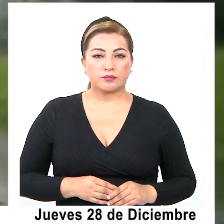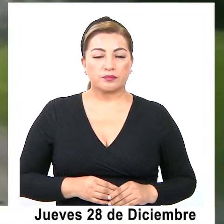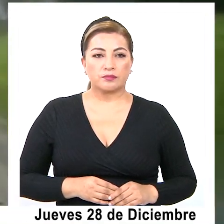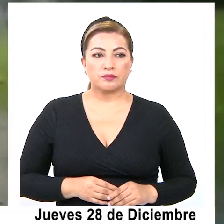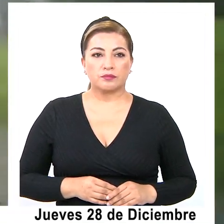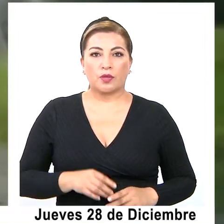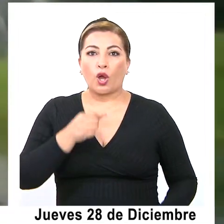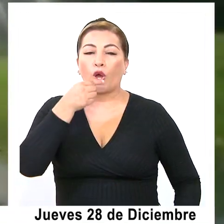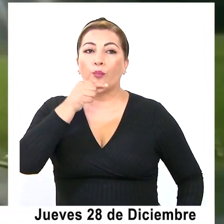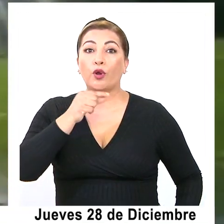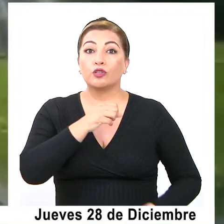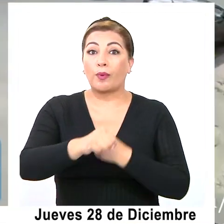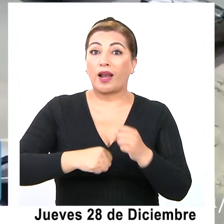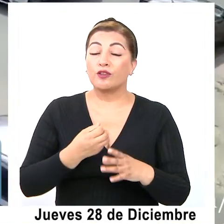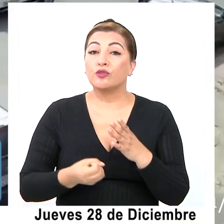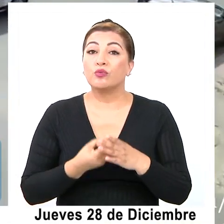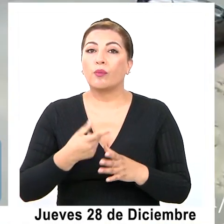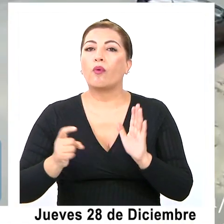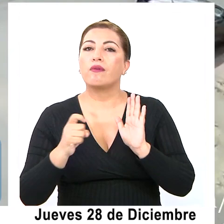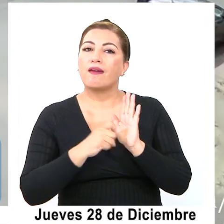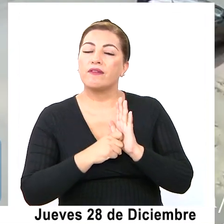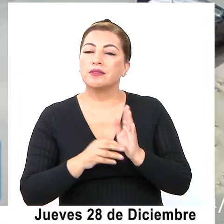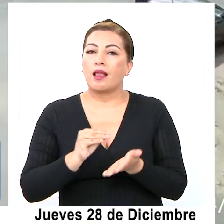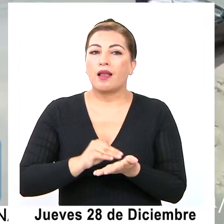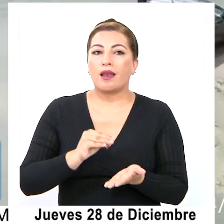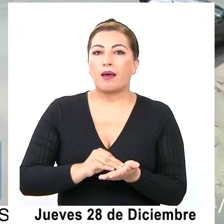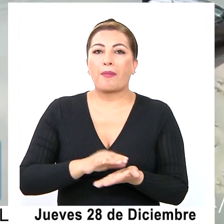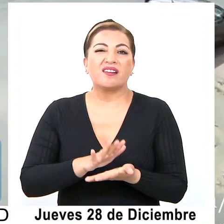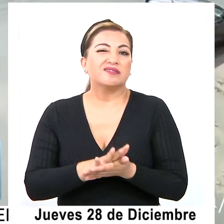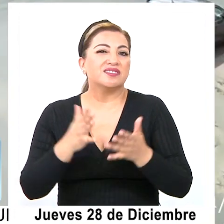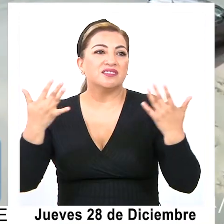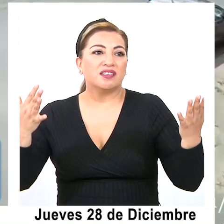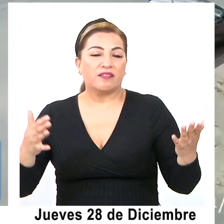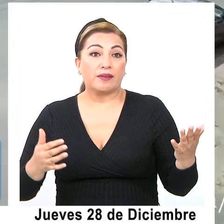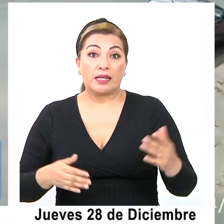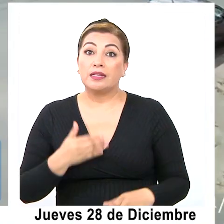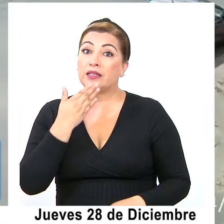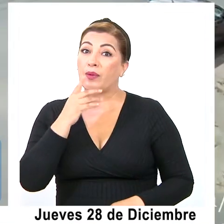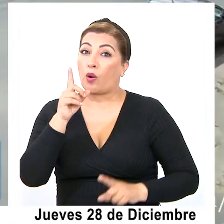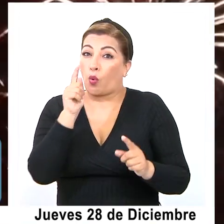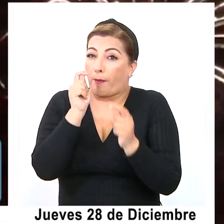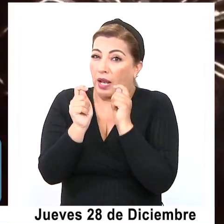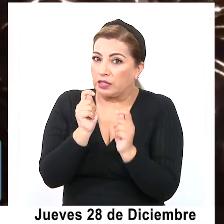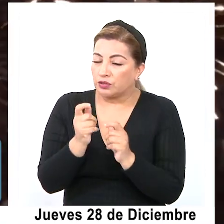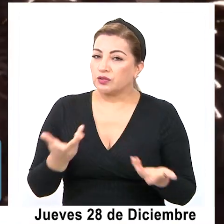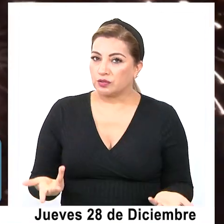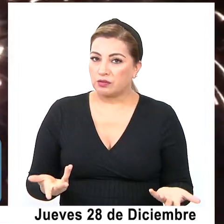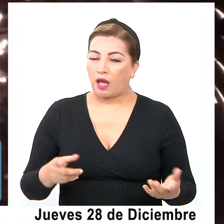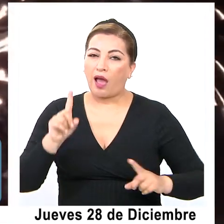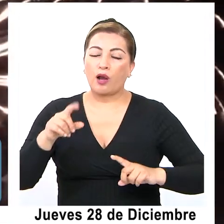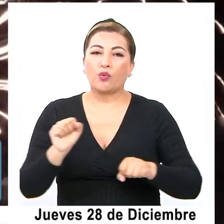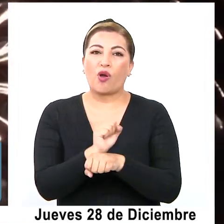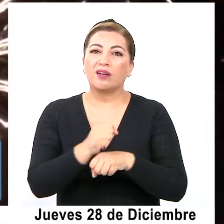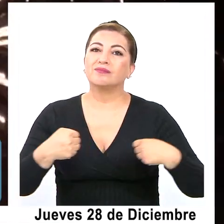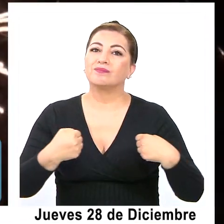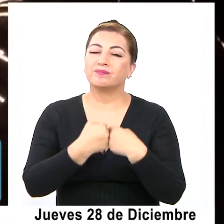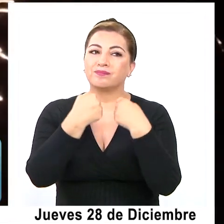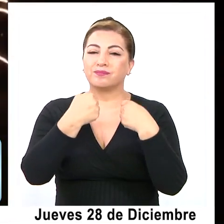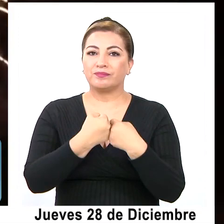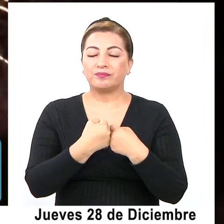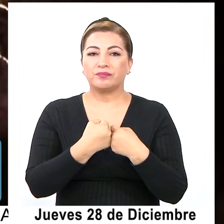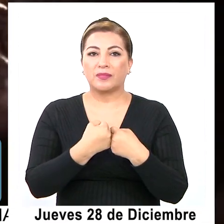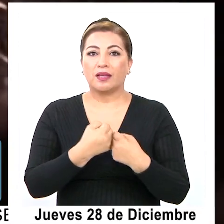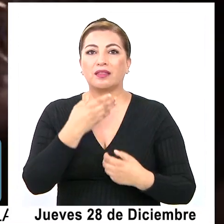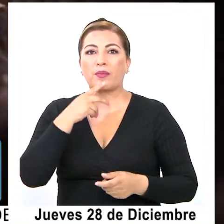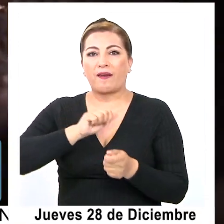Queda muy poco para el Año Nuevo, una fecha en la que la mayoría celebra pero que no está exenta de peligro. Accidentes de tránsito, el uso